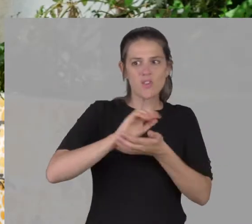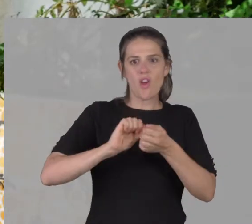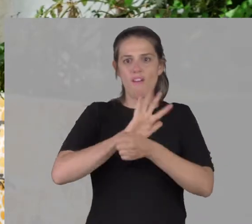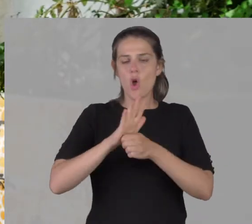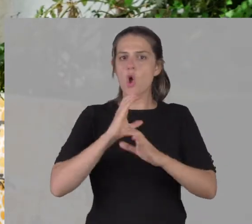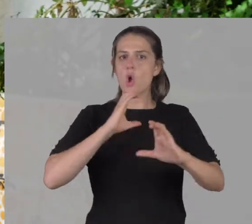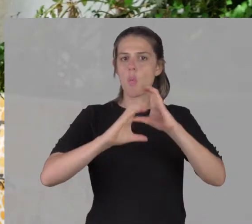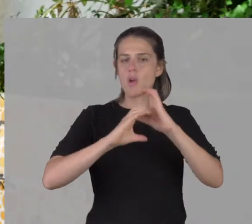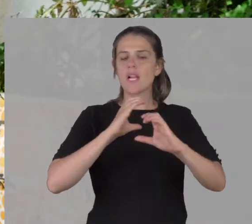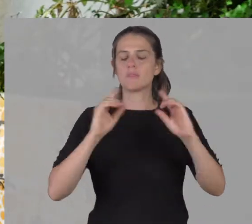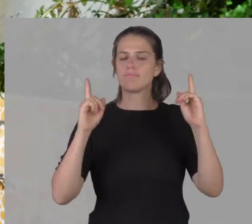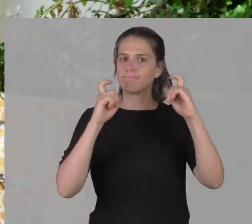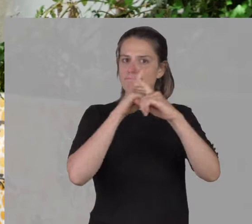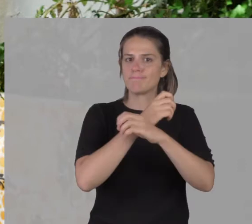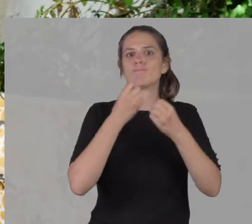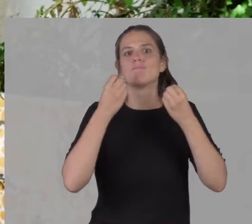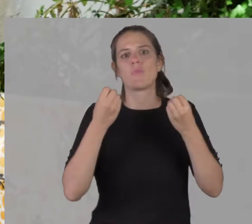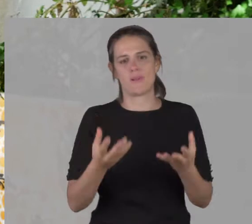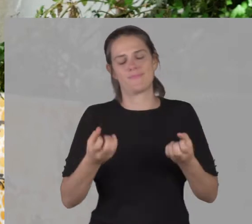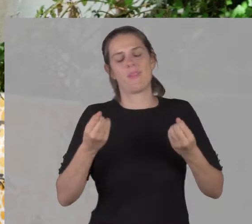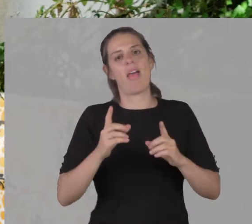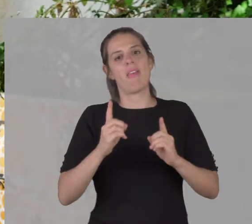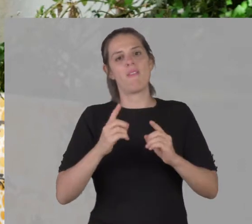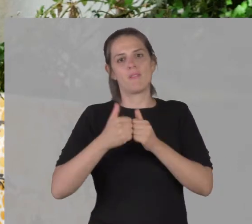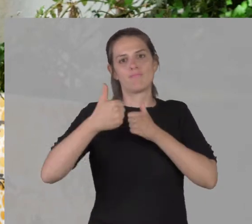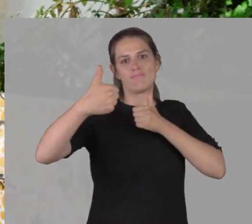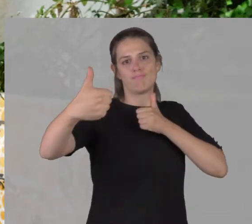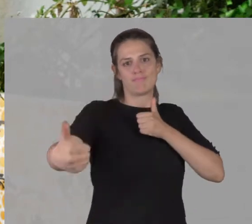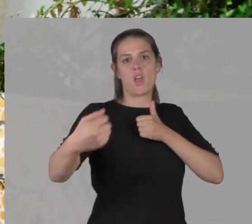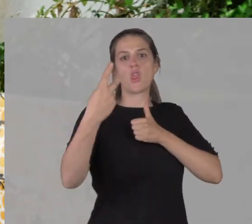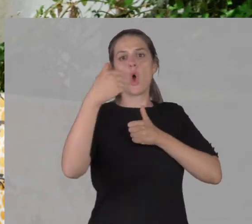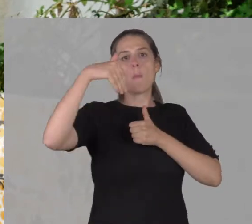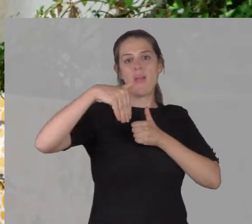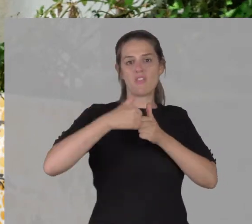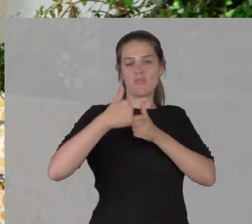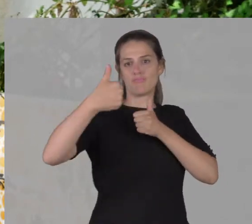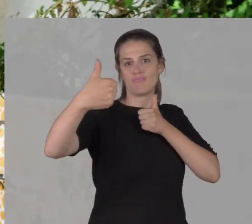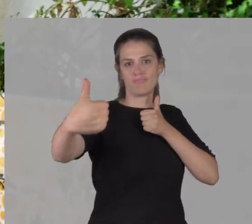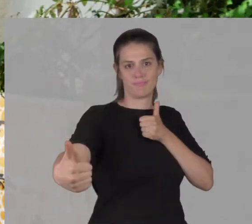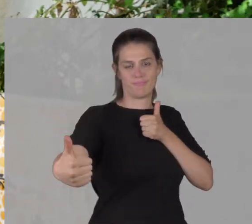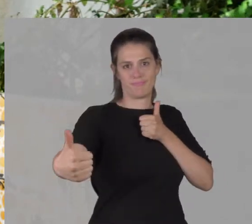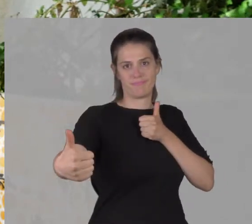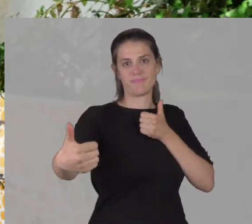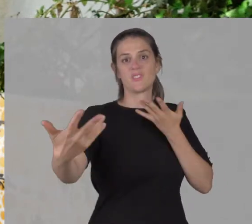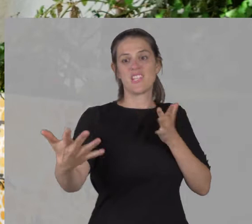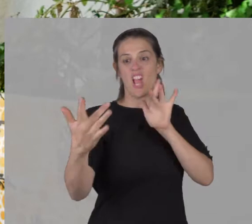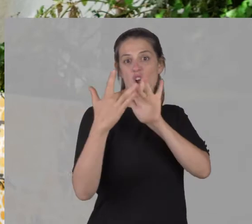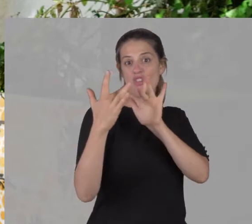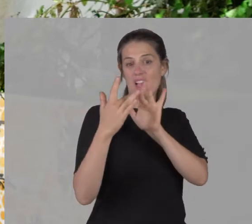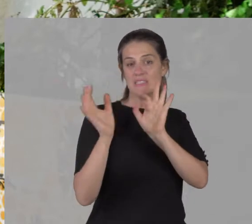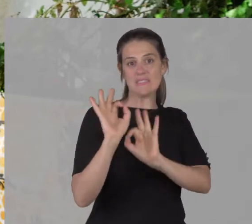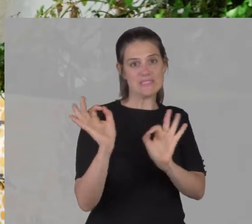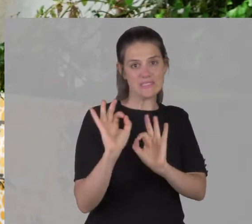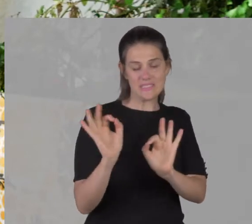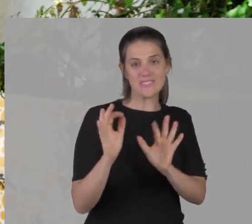comunicación, ya que debemos respetar dos metros de distanciamiento social sin tener